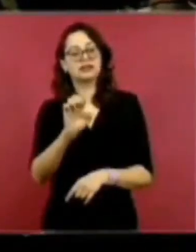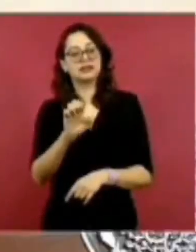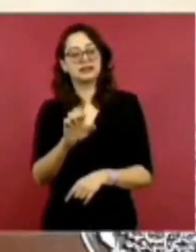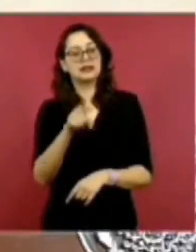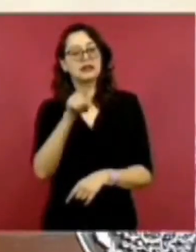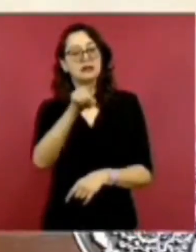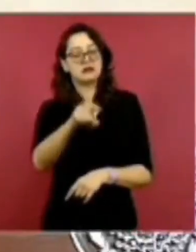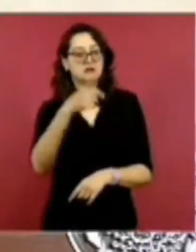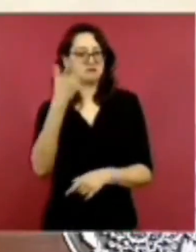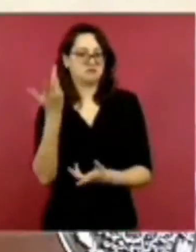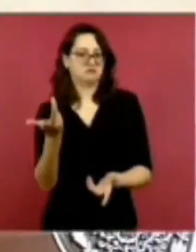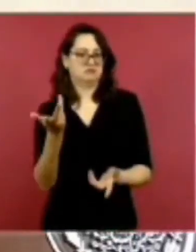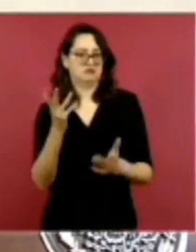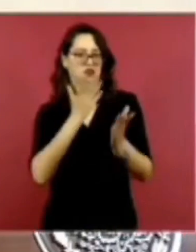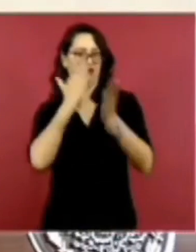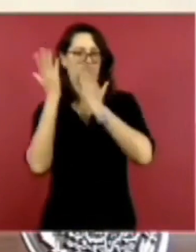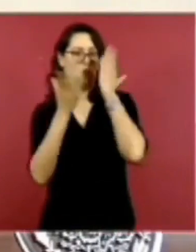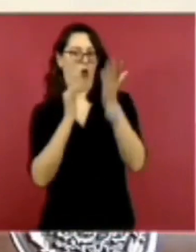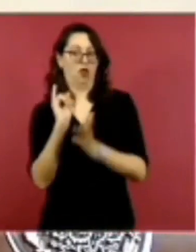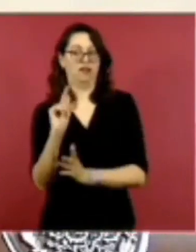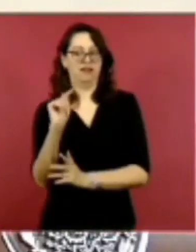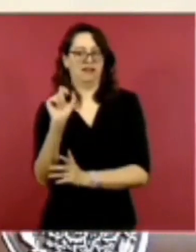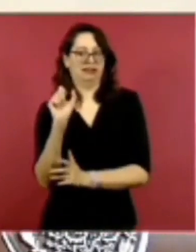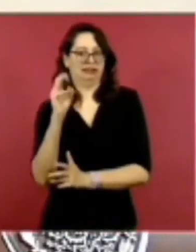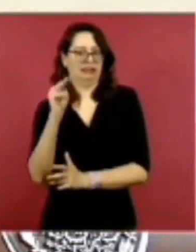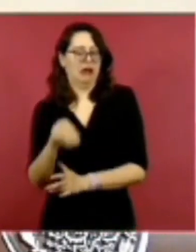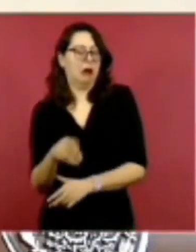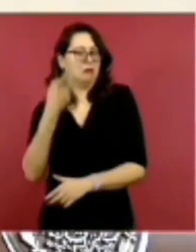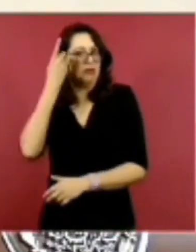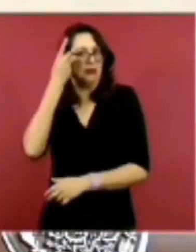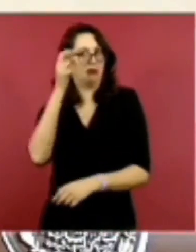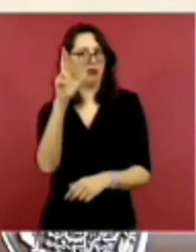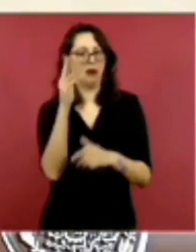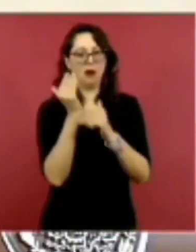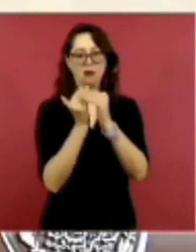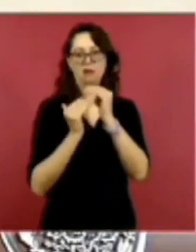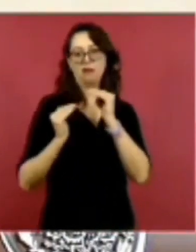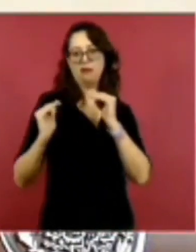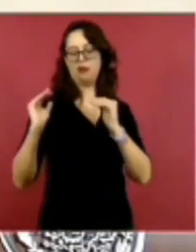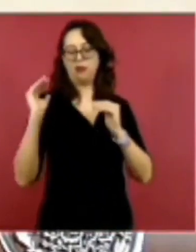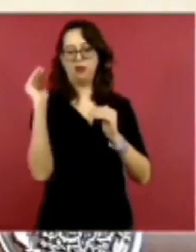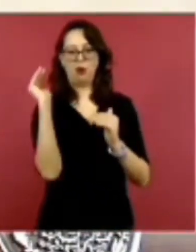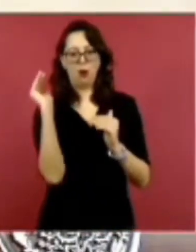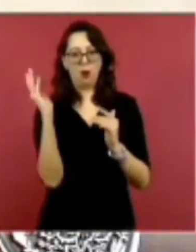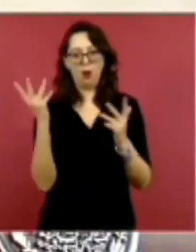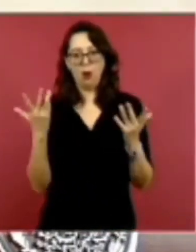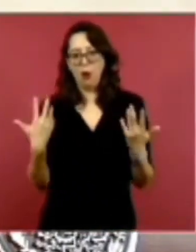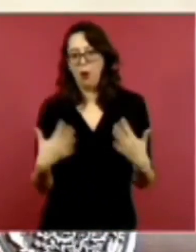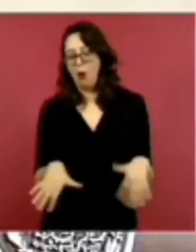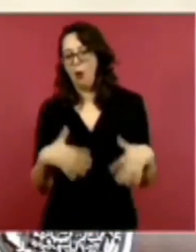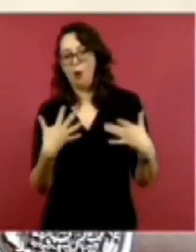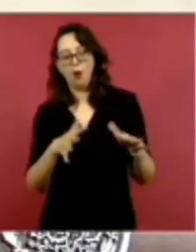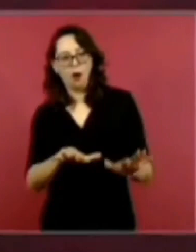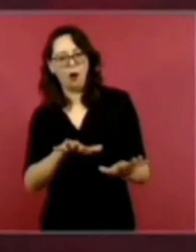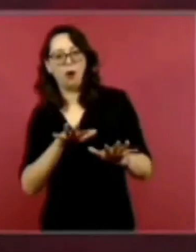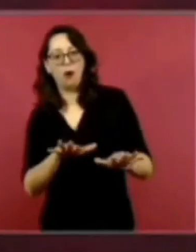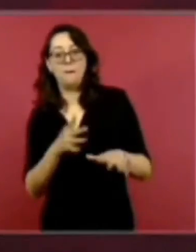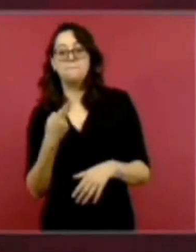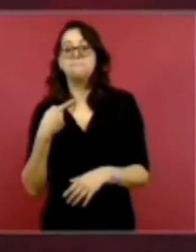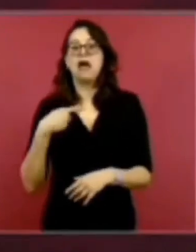Llegó a citar, para poner un ejemplo, la frase esta